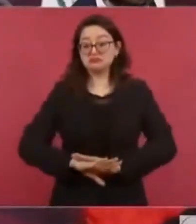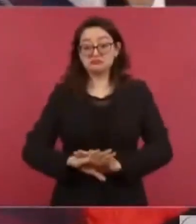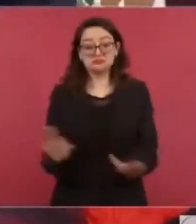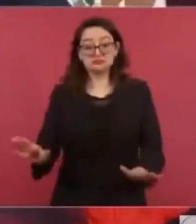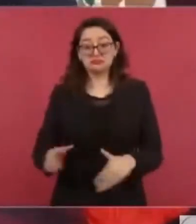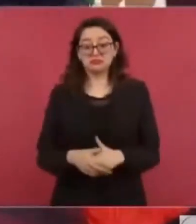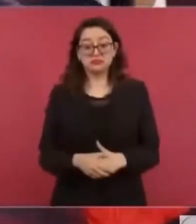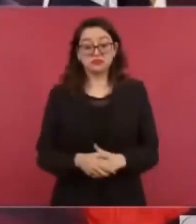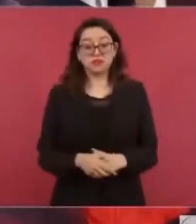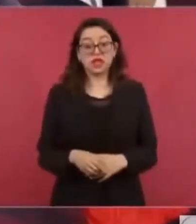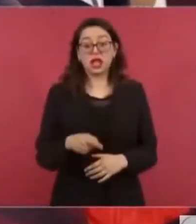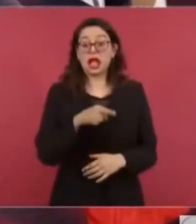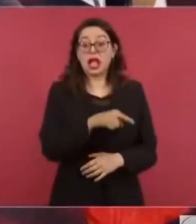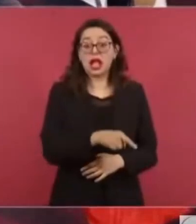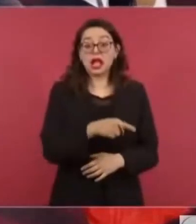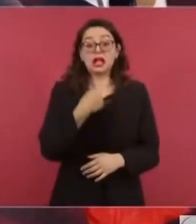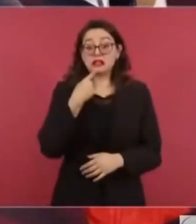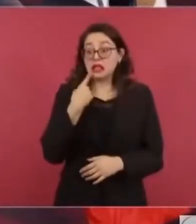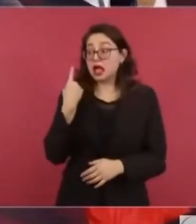Ya no.